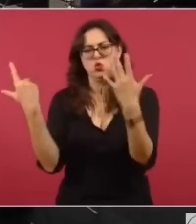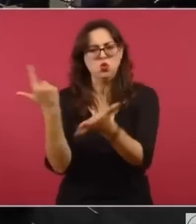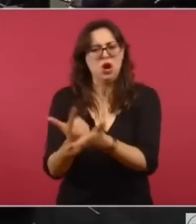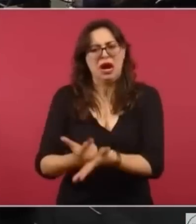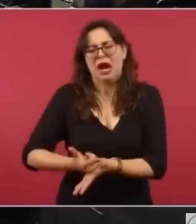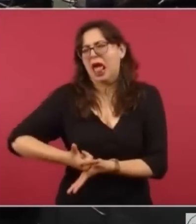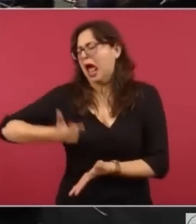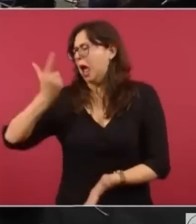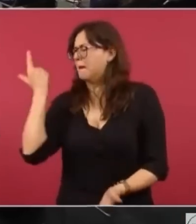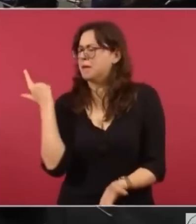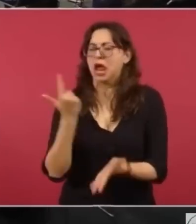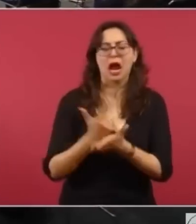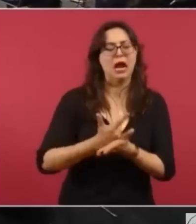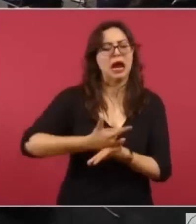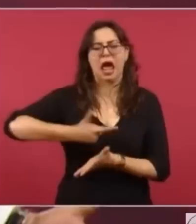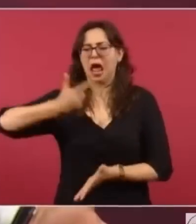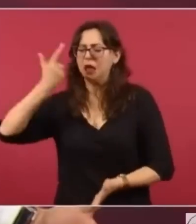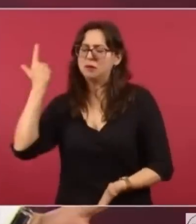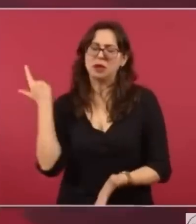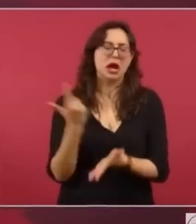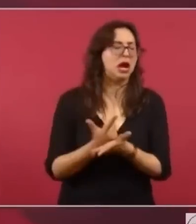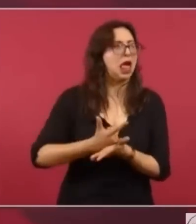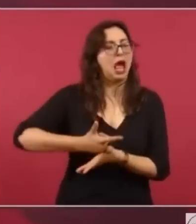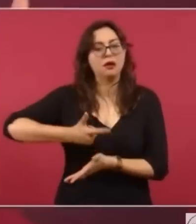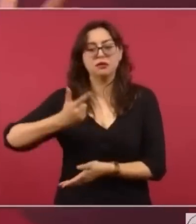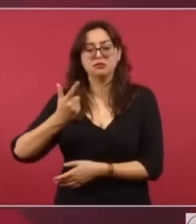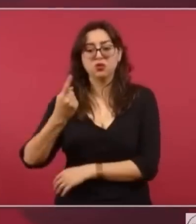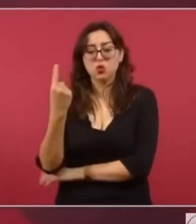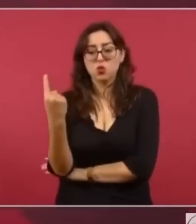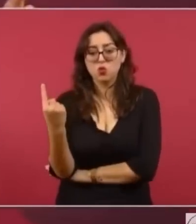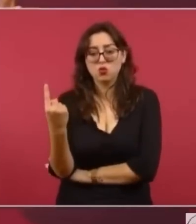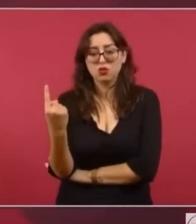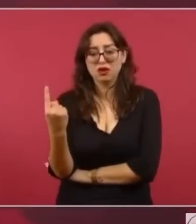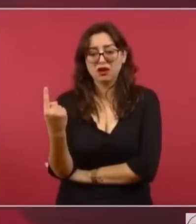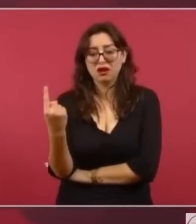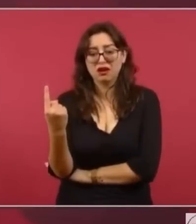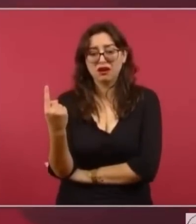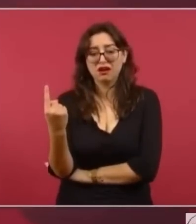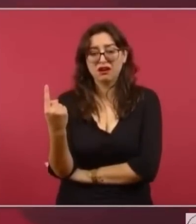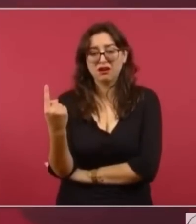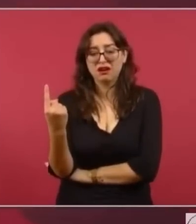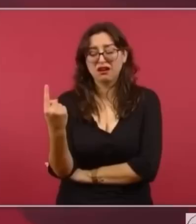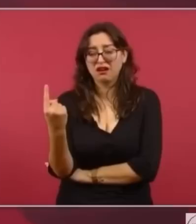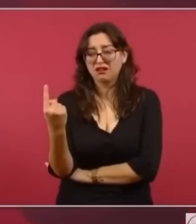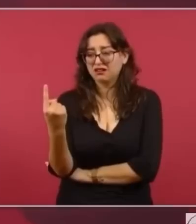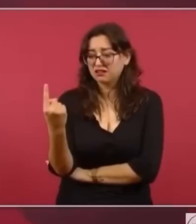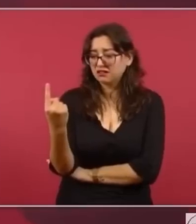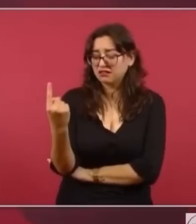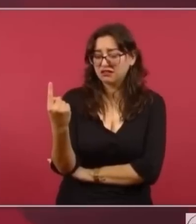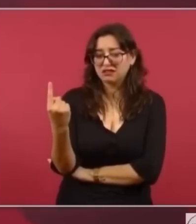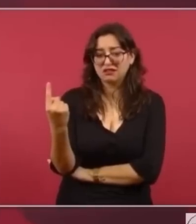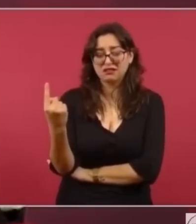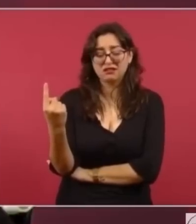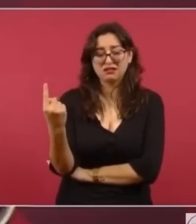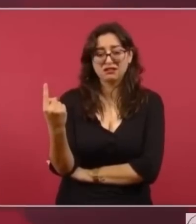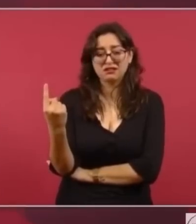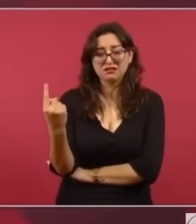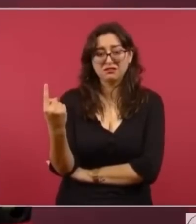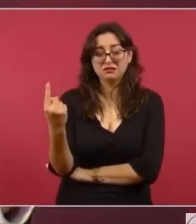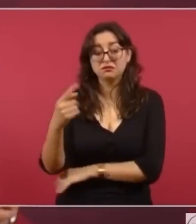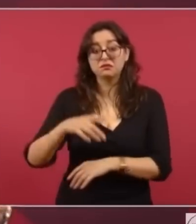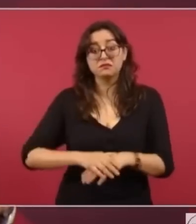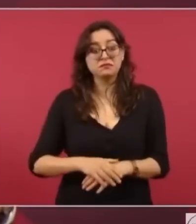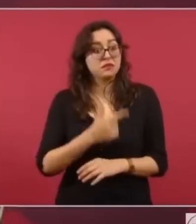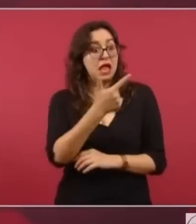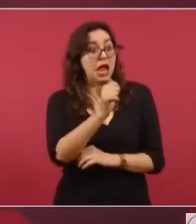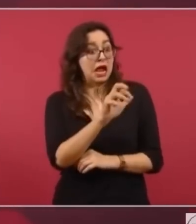o sea, casi está al nivel de